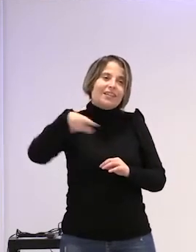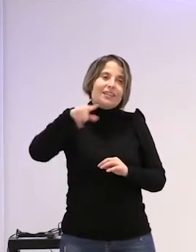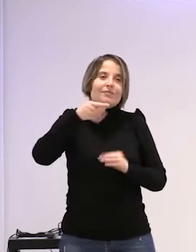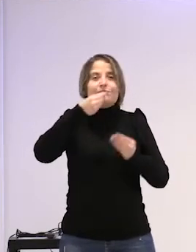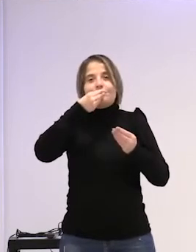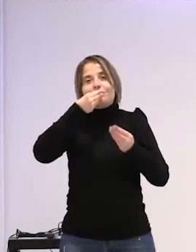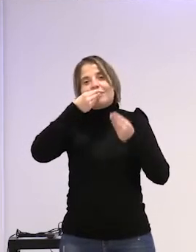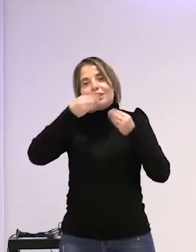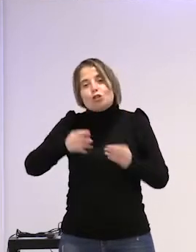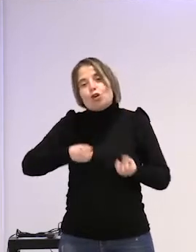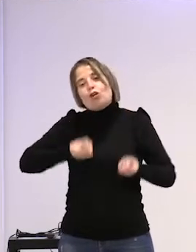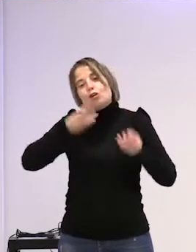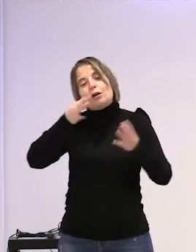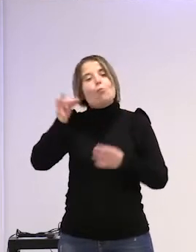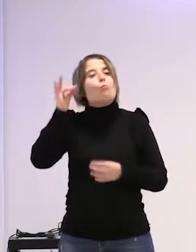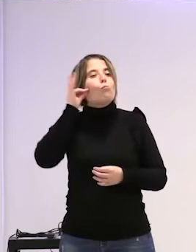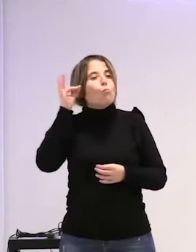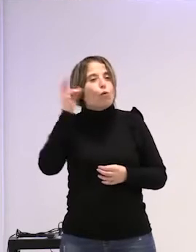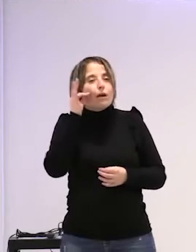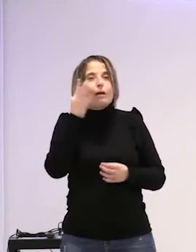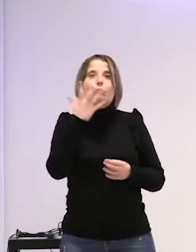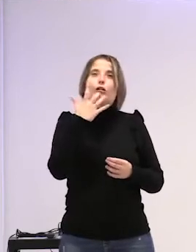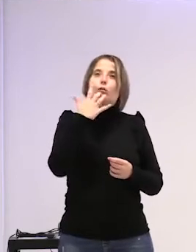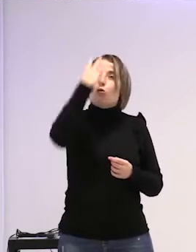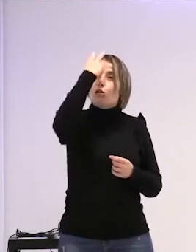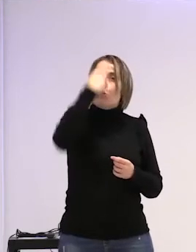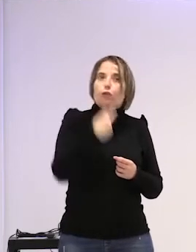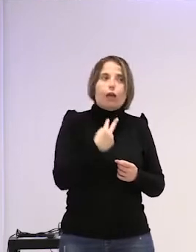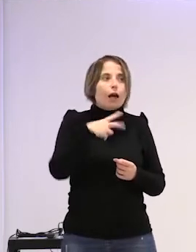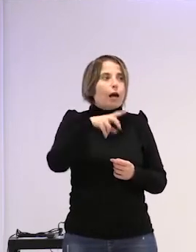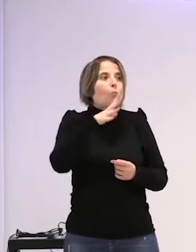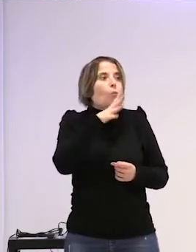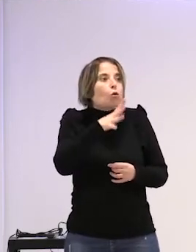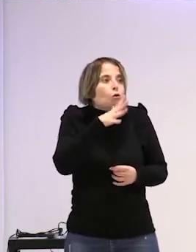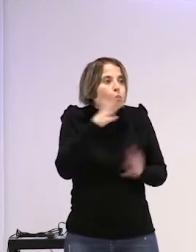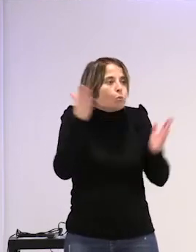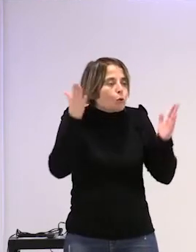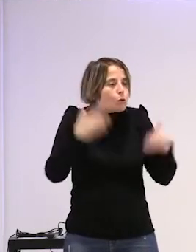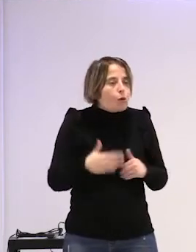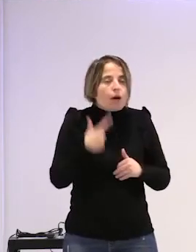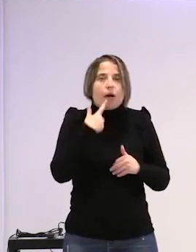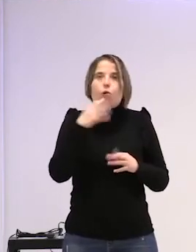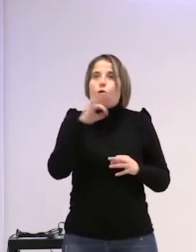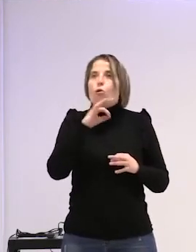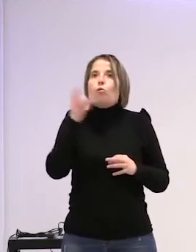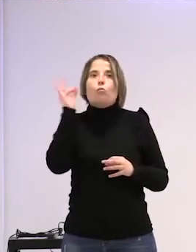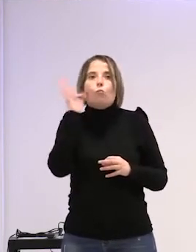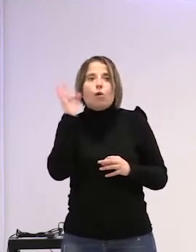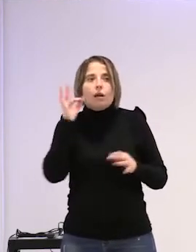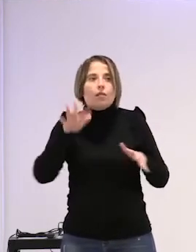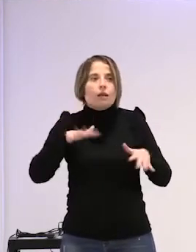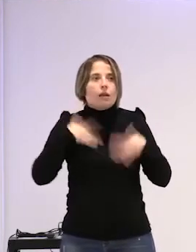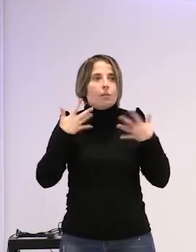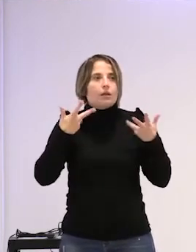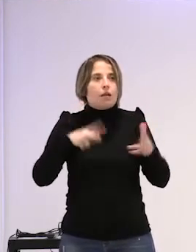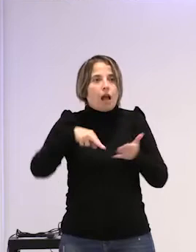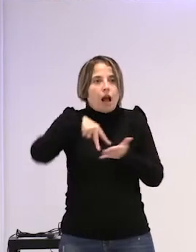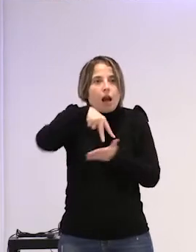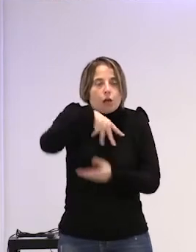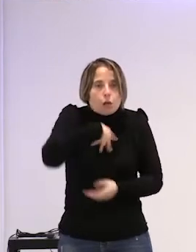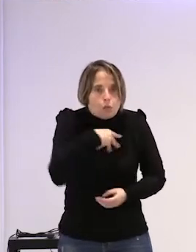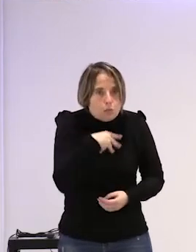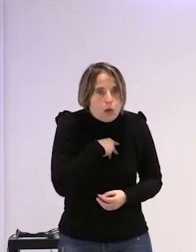contaba de la mujer que se quedaba ciega sin razón fisiológica de la mujer que de repente no podía caminar sin razón